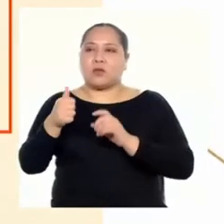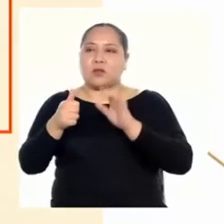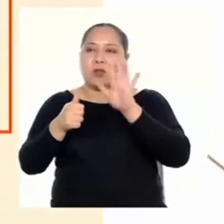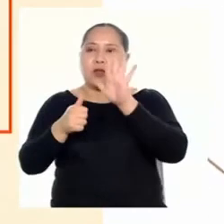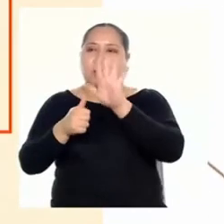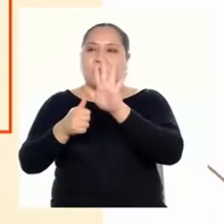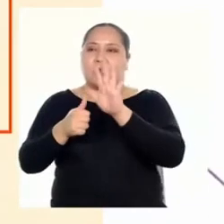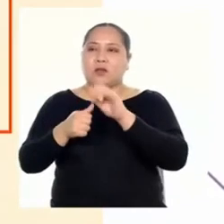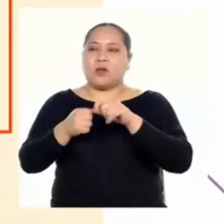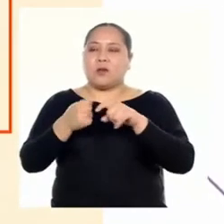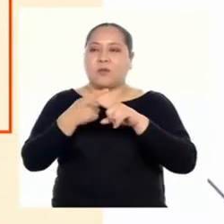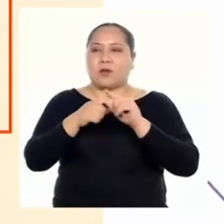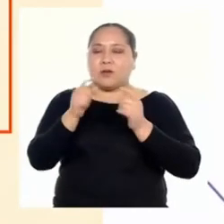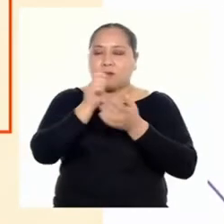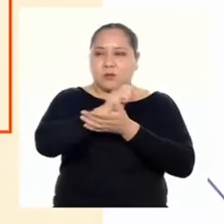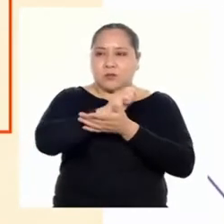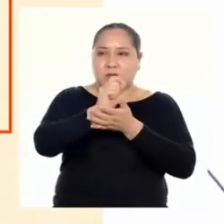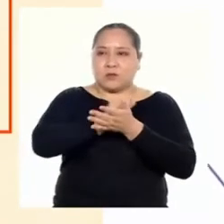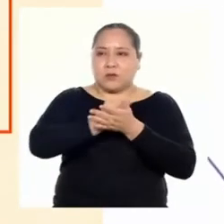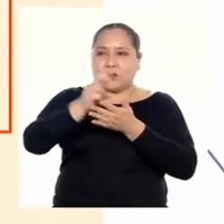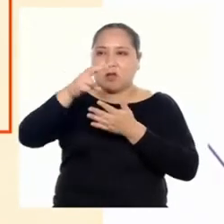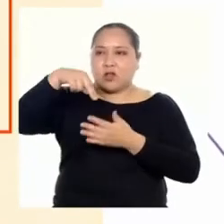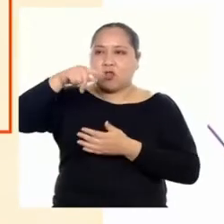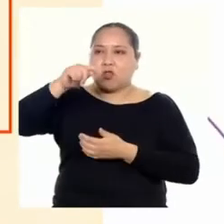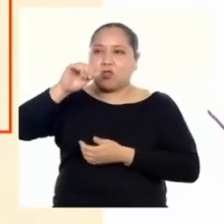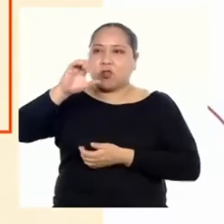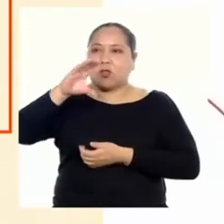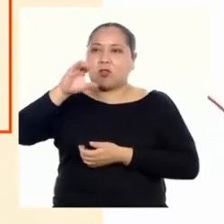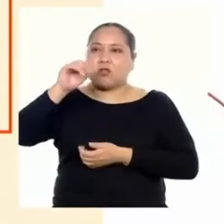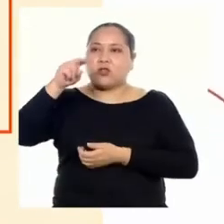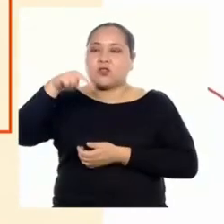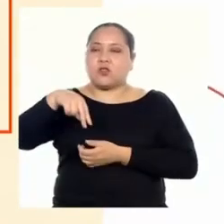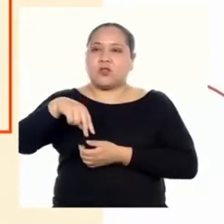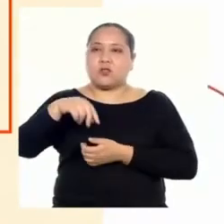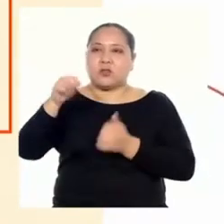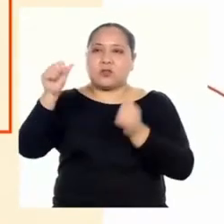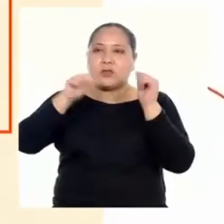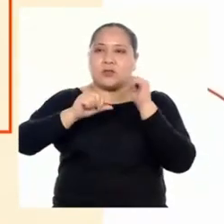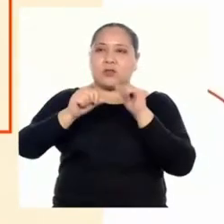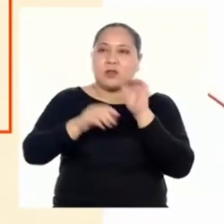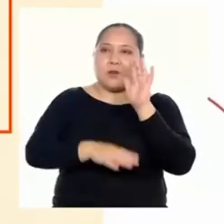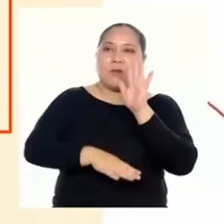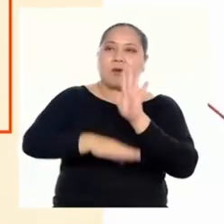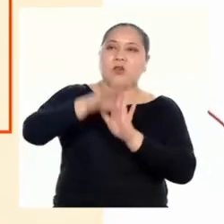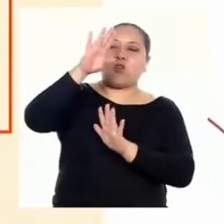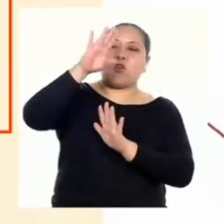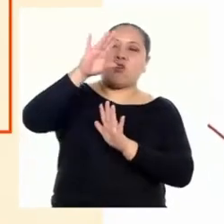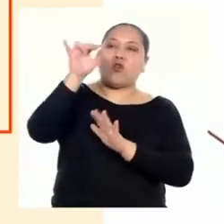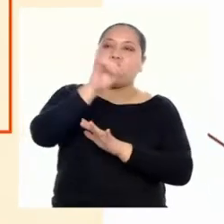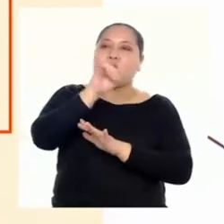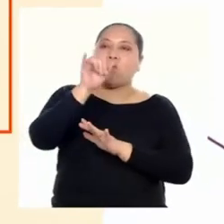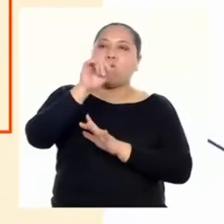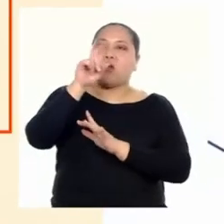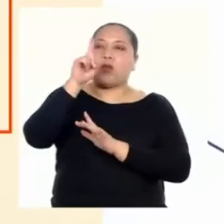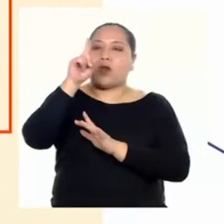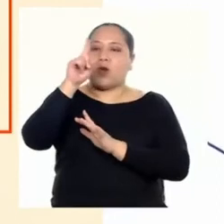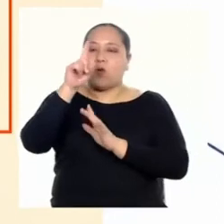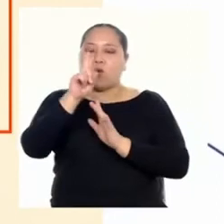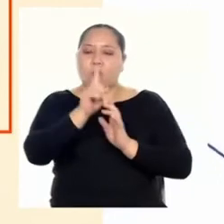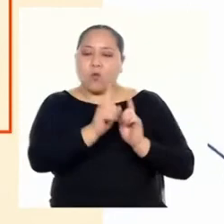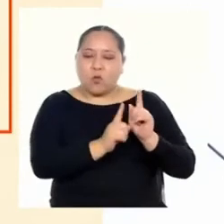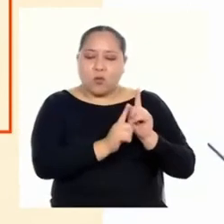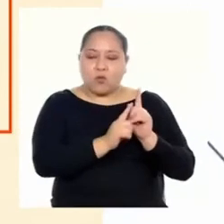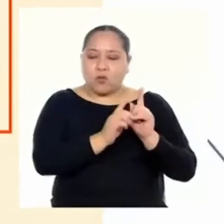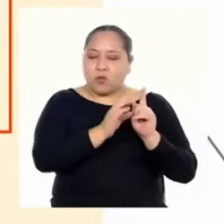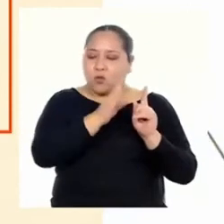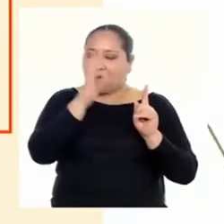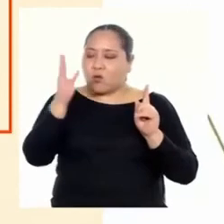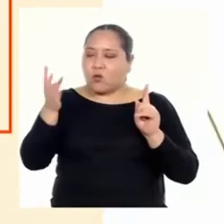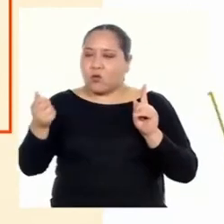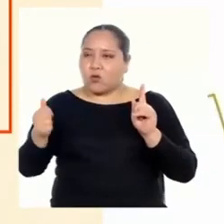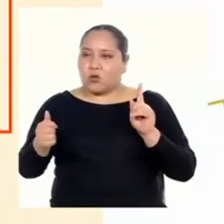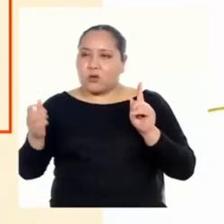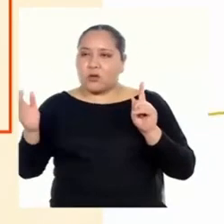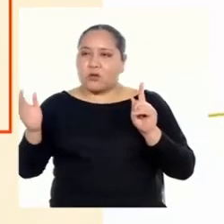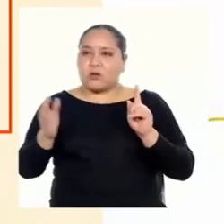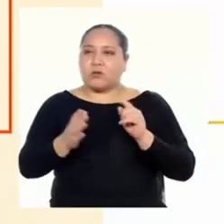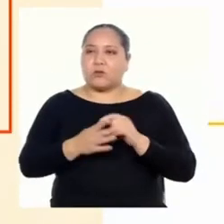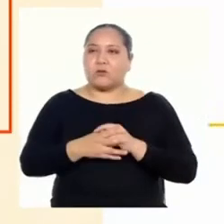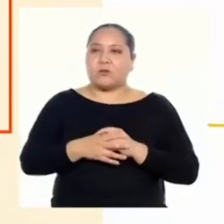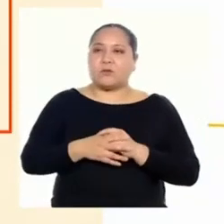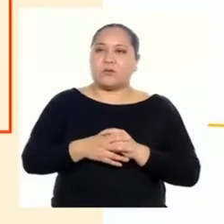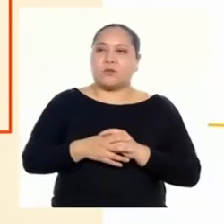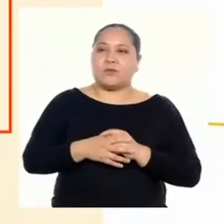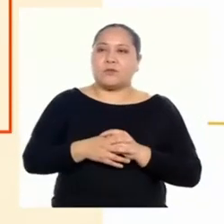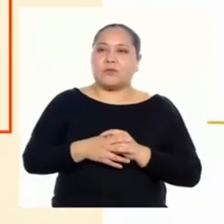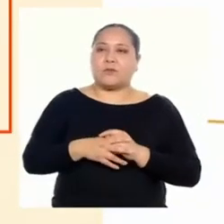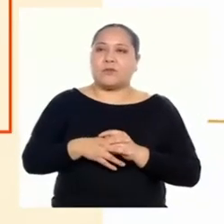Pero por la condición para escribir en notación científica, debe ser mayor o igual que 1 y menor que 10. Descomponemos la